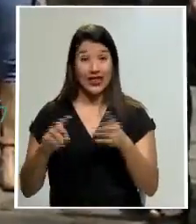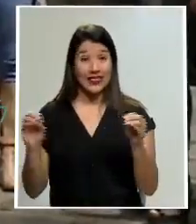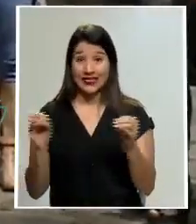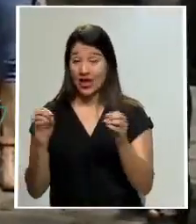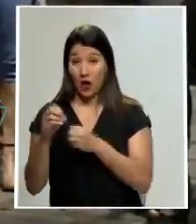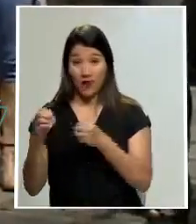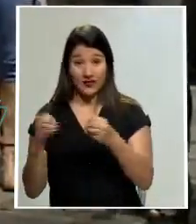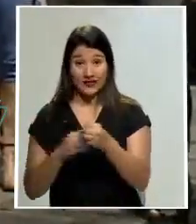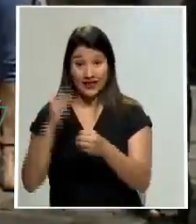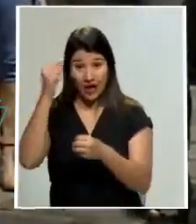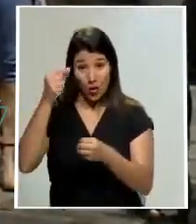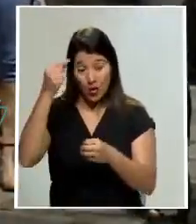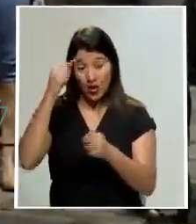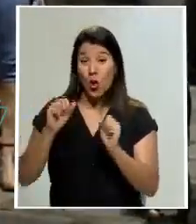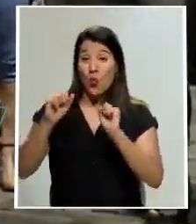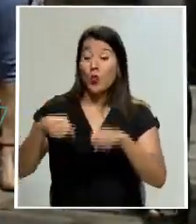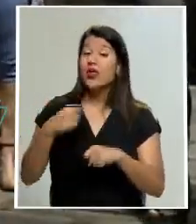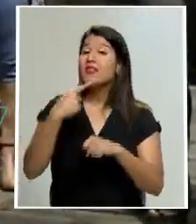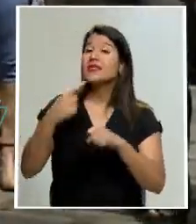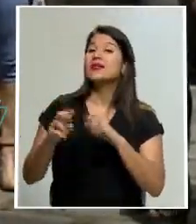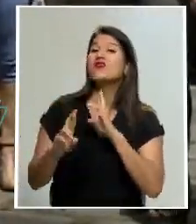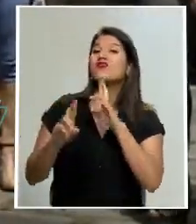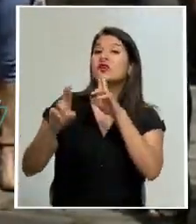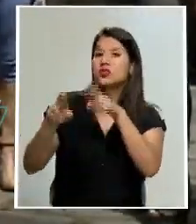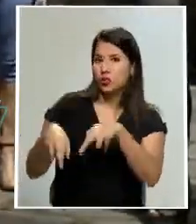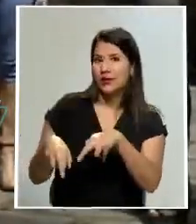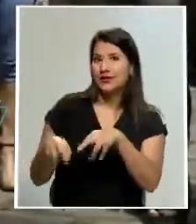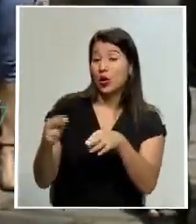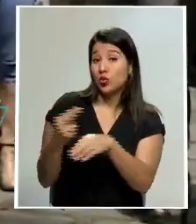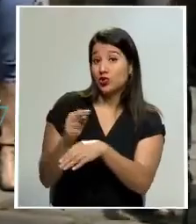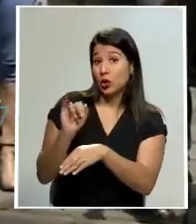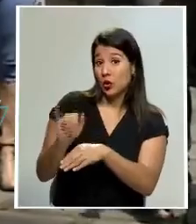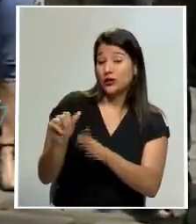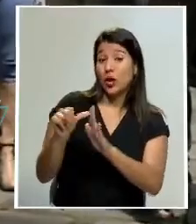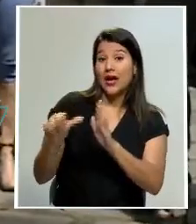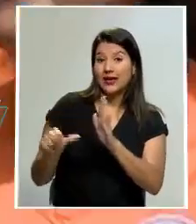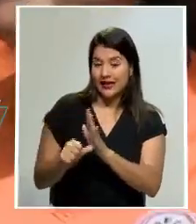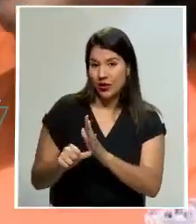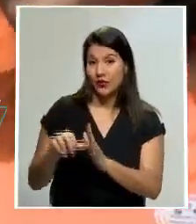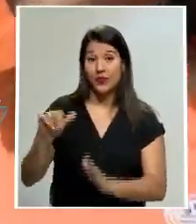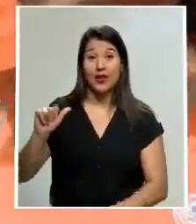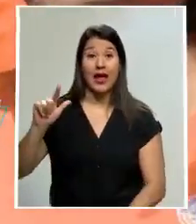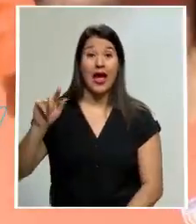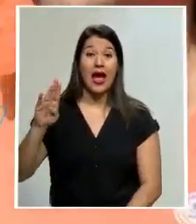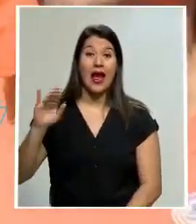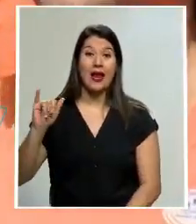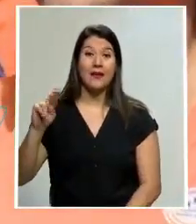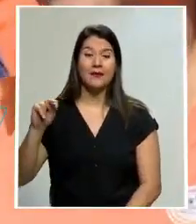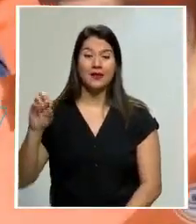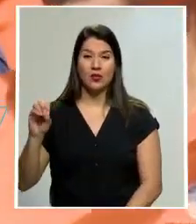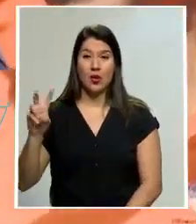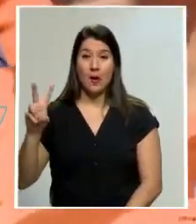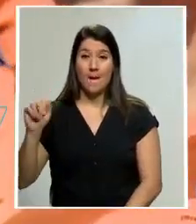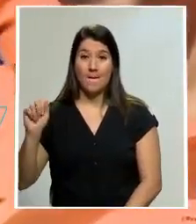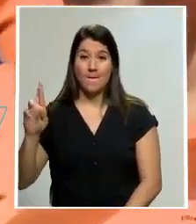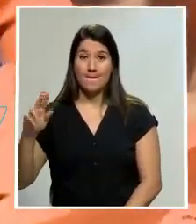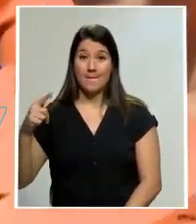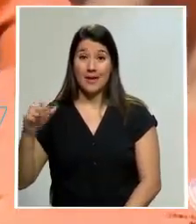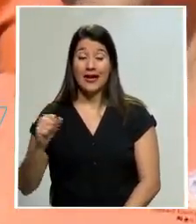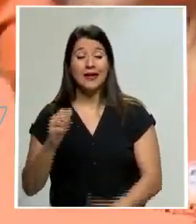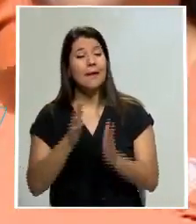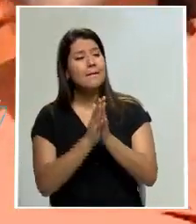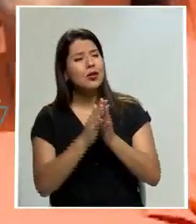pueden dictar resoluciones con base en esos artículos. Albino Vargas había solicitado a la Sala Cuarta declarar